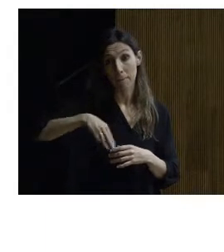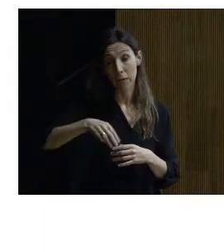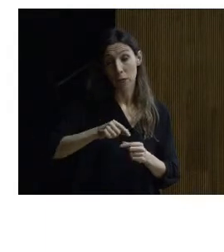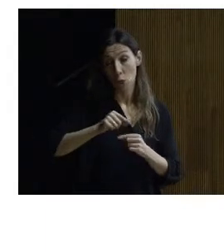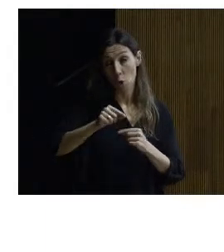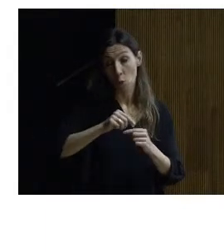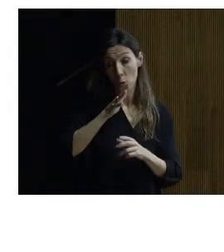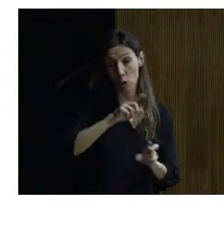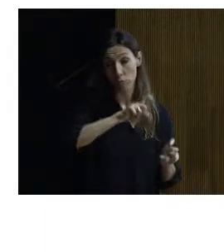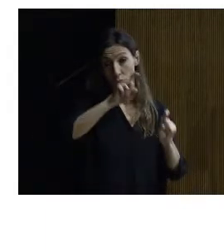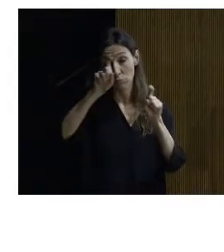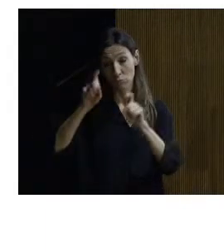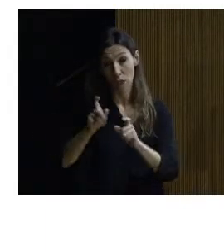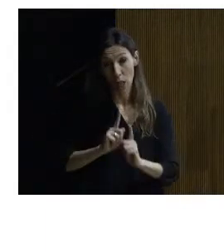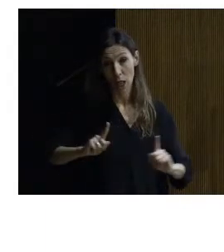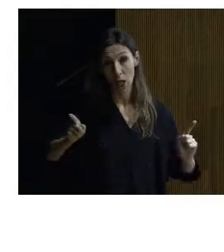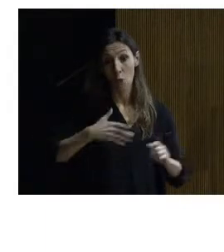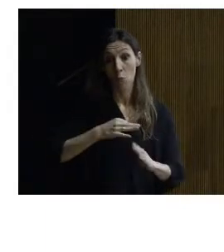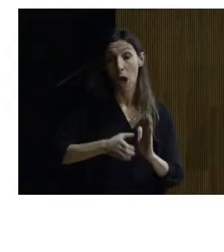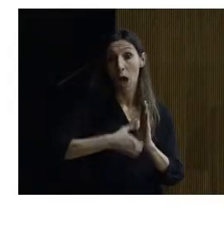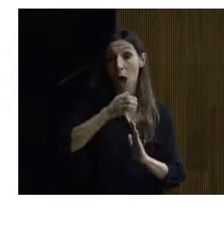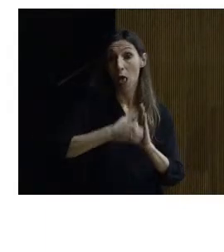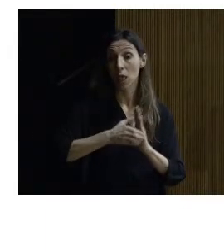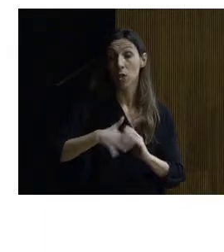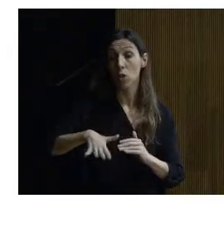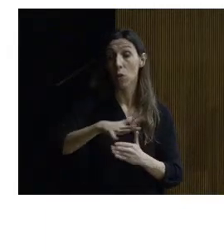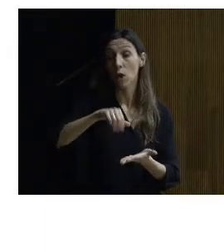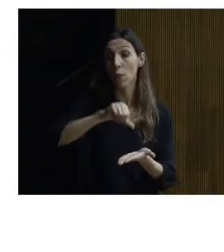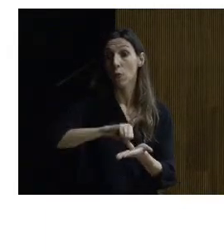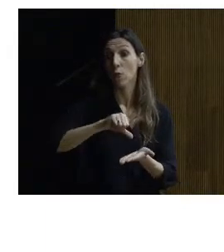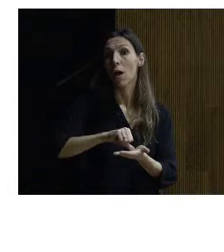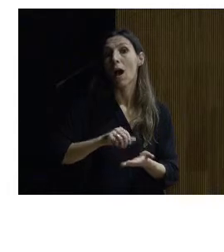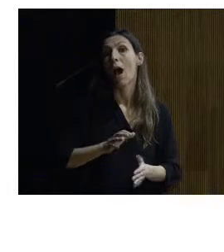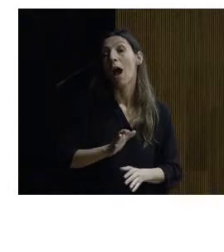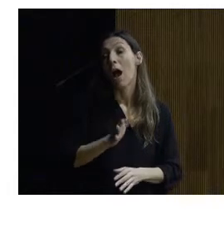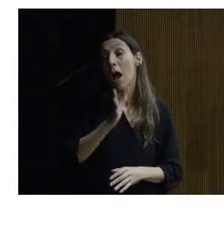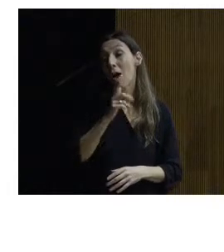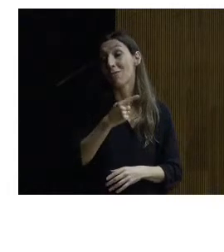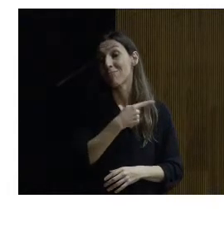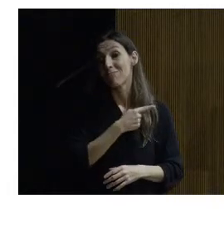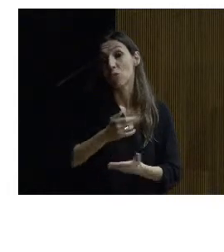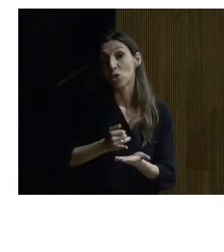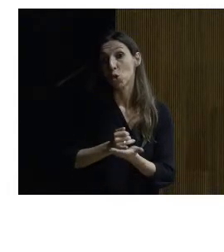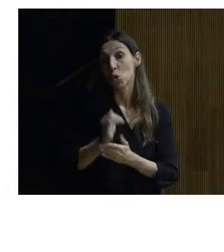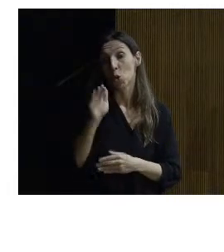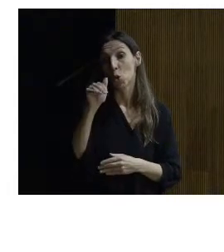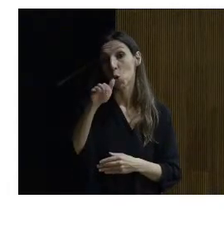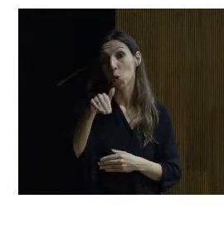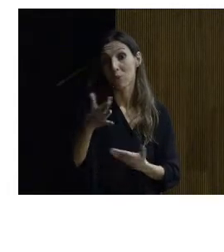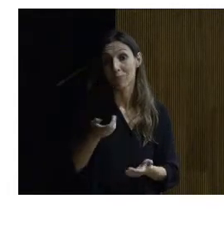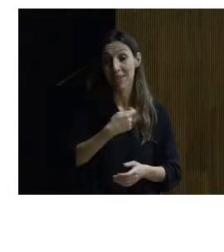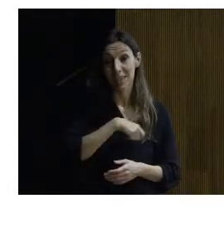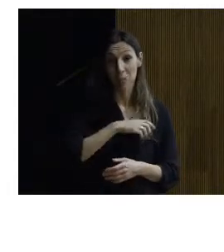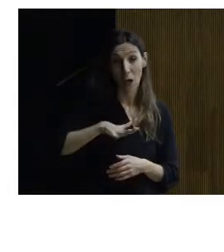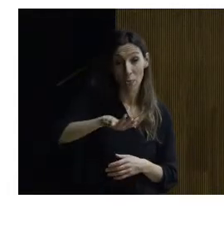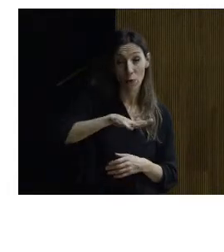por estudiar la opción de ascensores urbanos en este caso pues en un entorno rural que en muchas ciudades de España están dando unos resultados muy interesantes